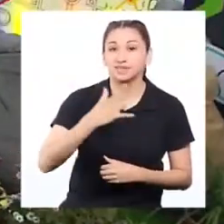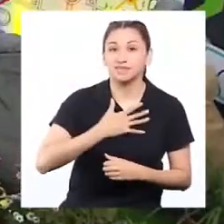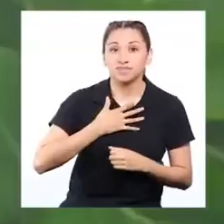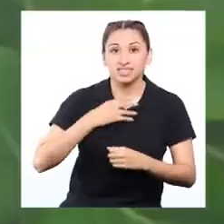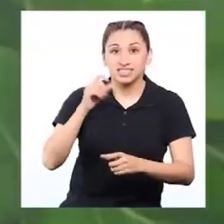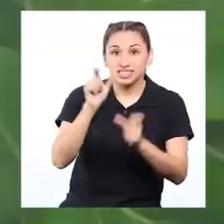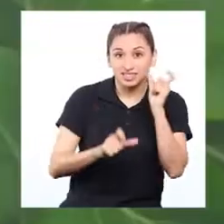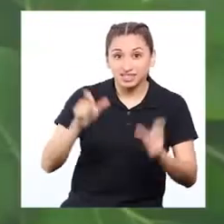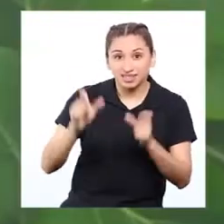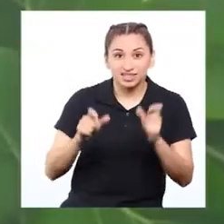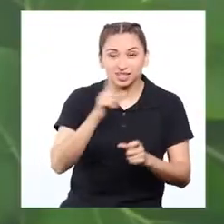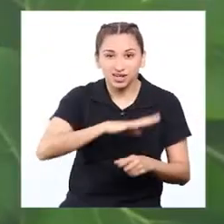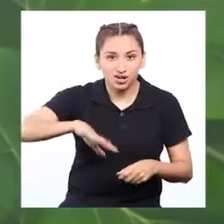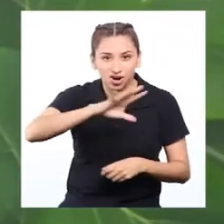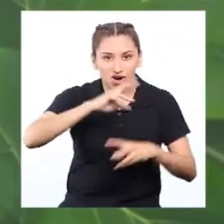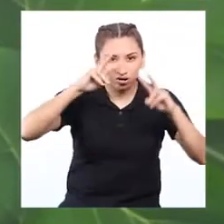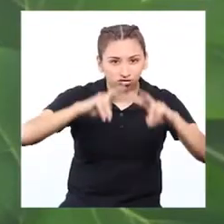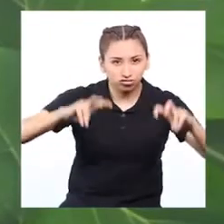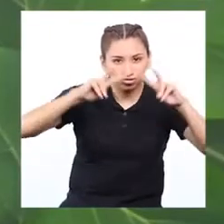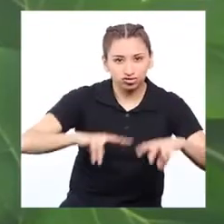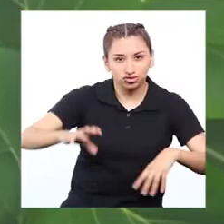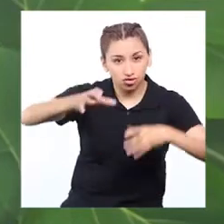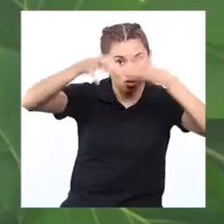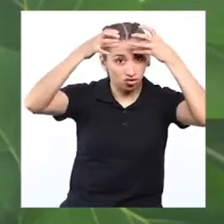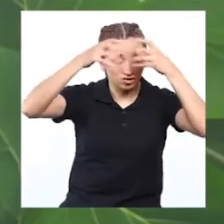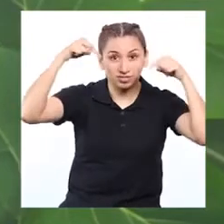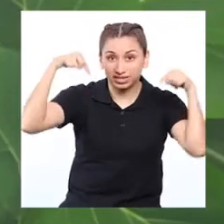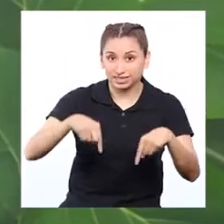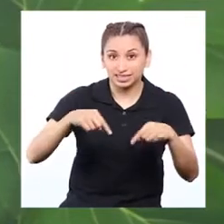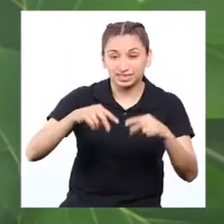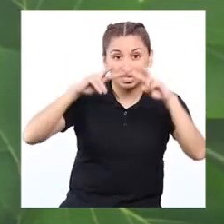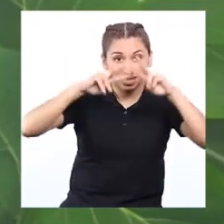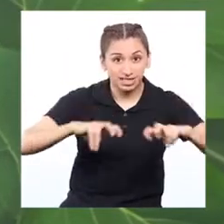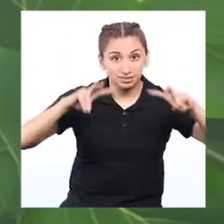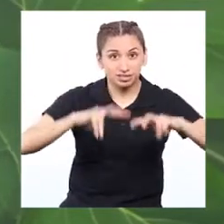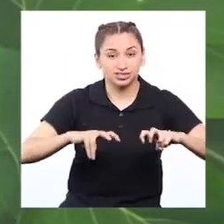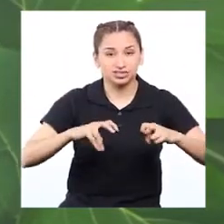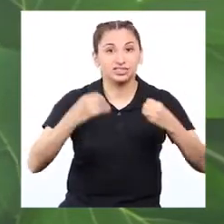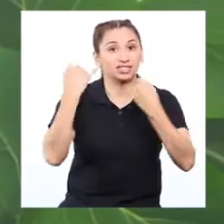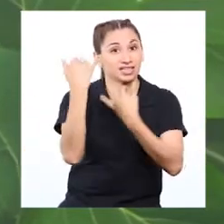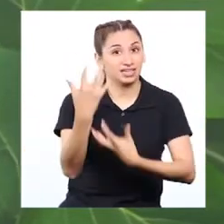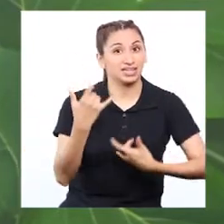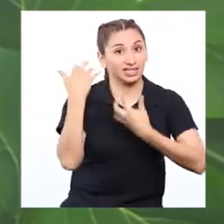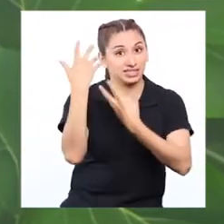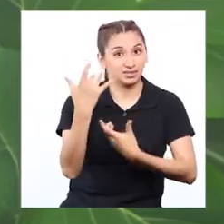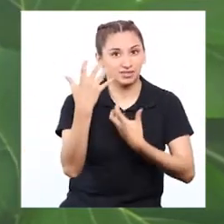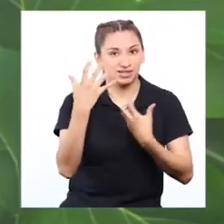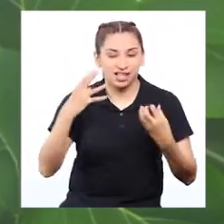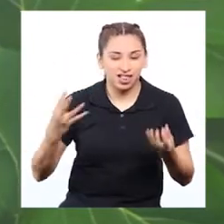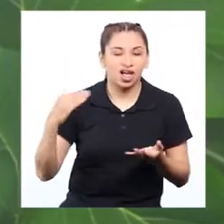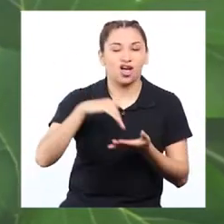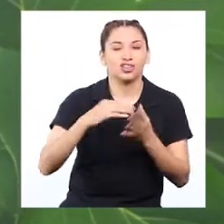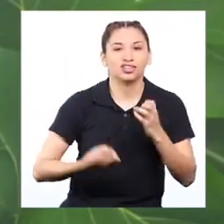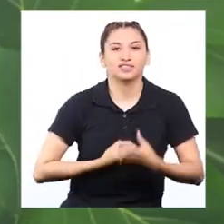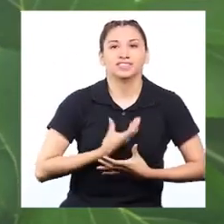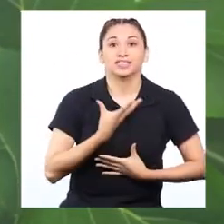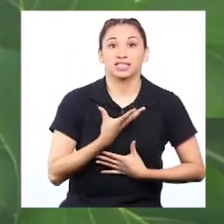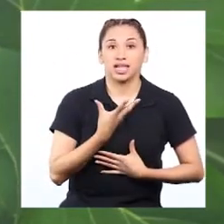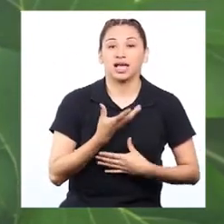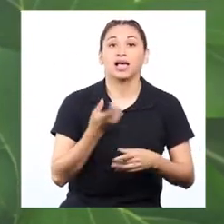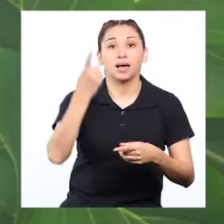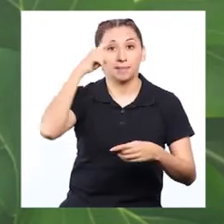Mis exploradores del conocimiento, esta investigación, la esperanza ha